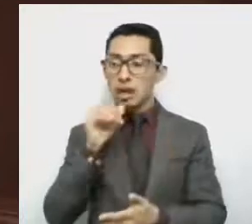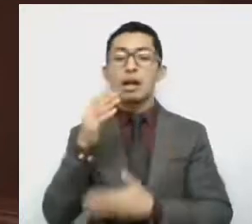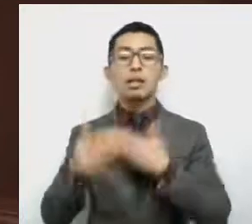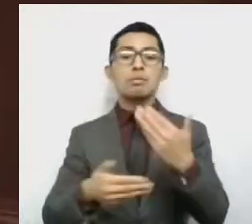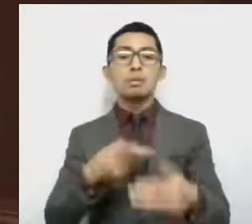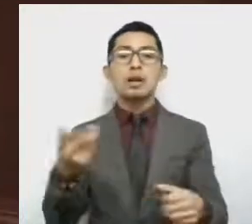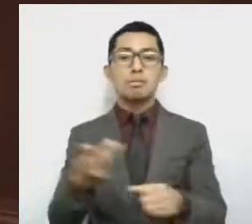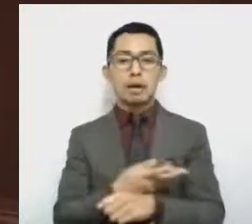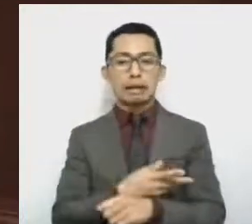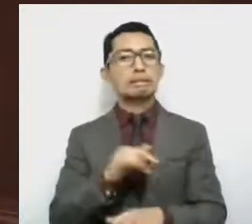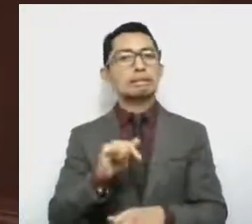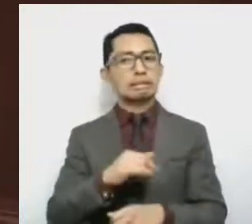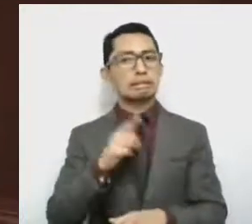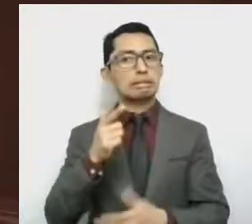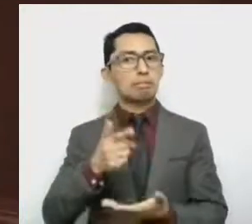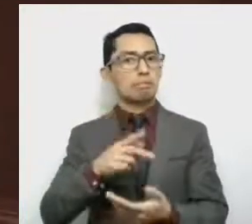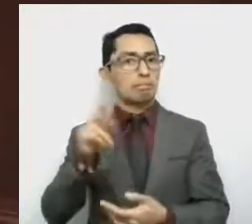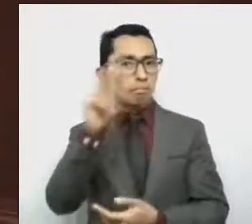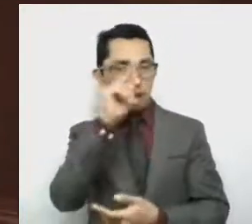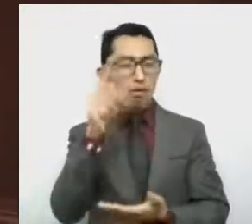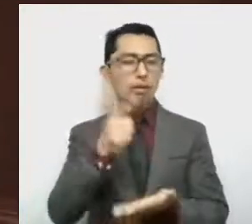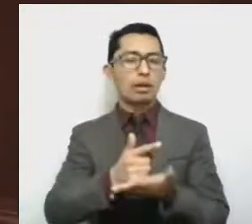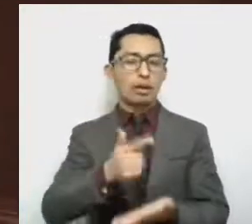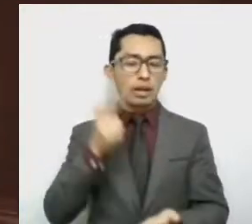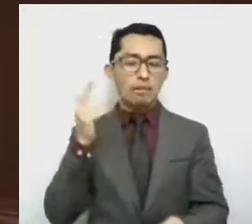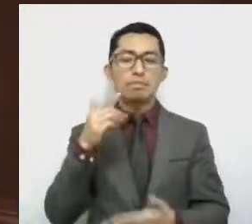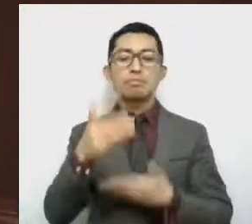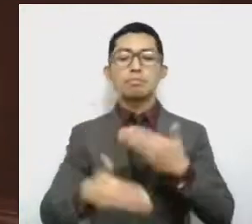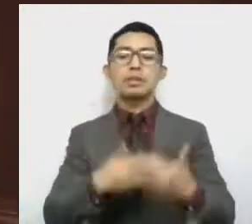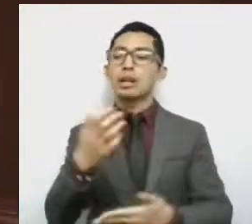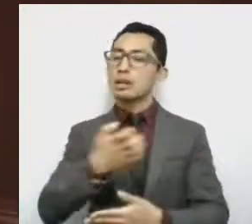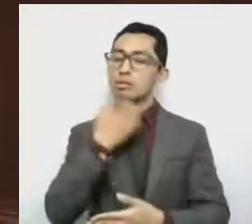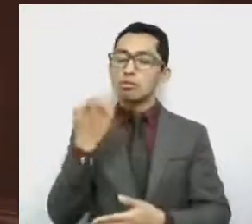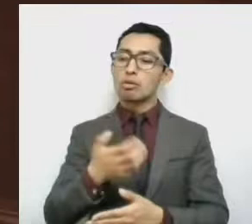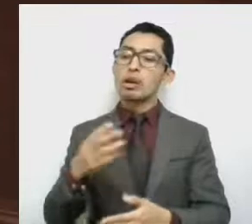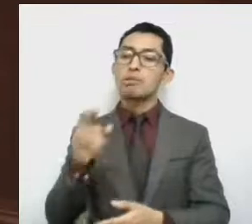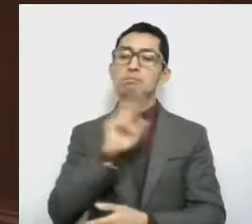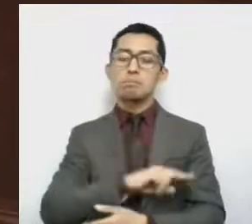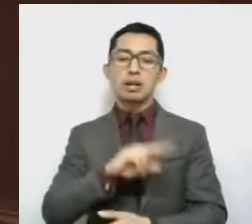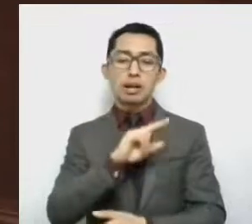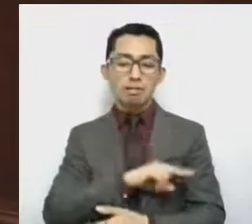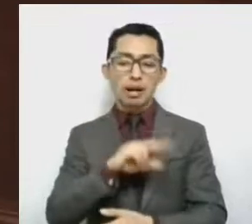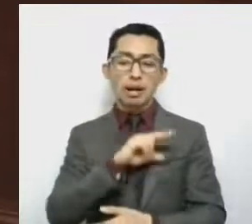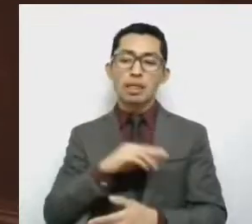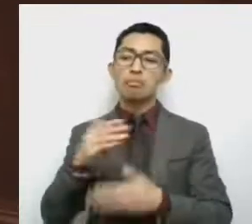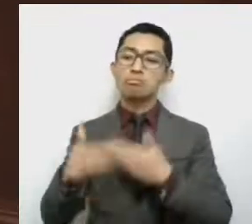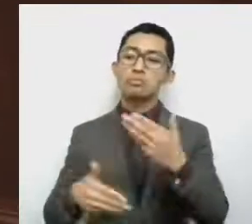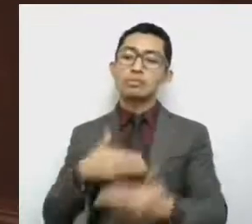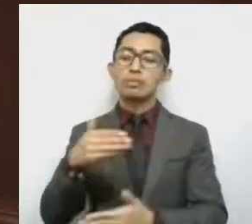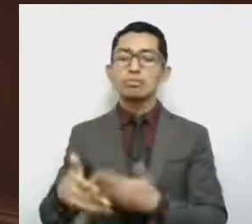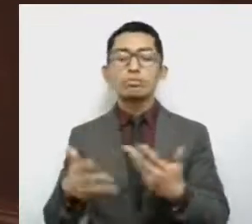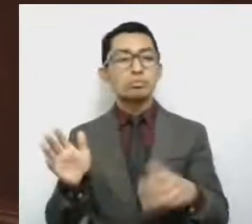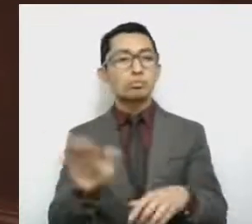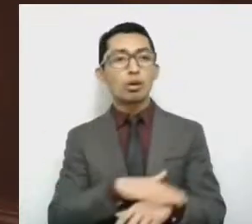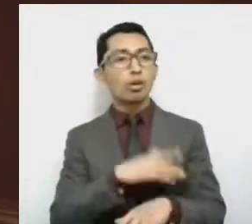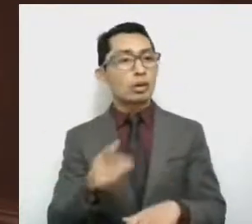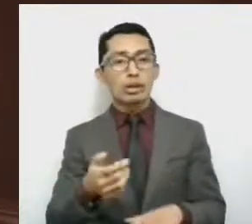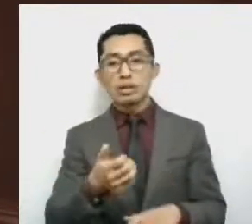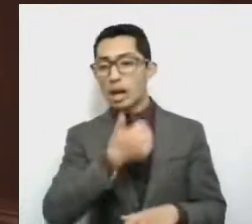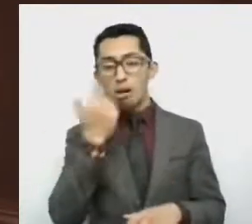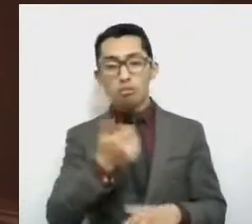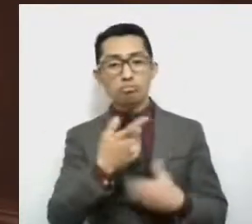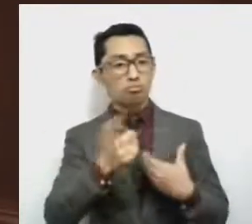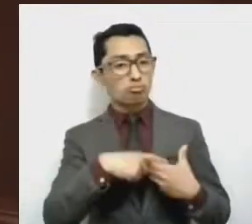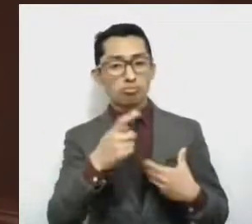ser más graves, donde las escuelas privadas culpasen por la disminución de su matrícula